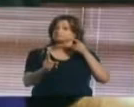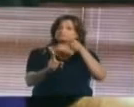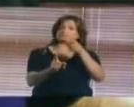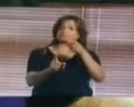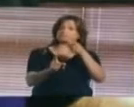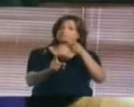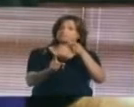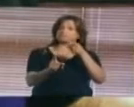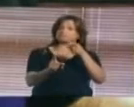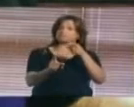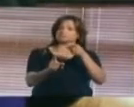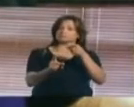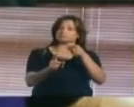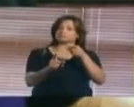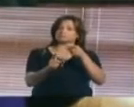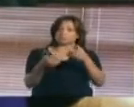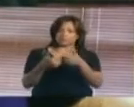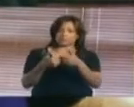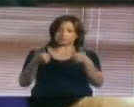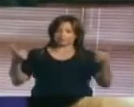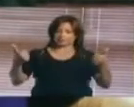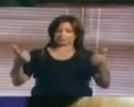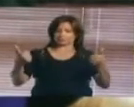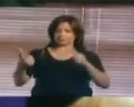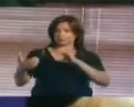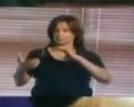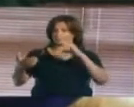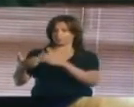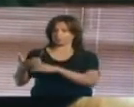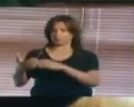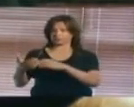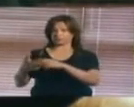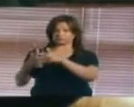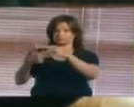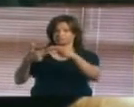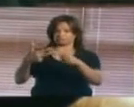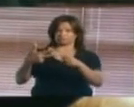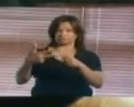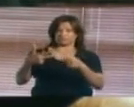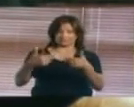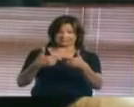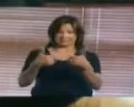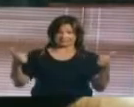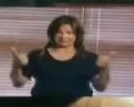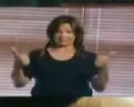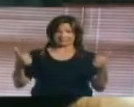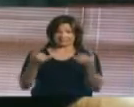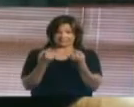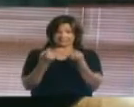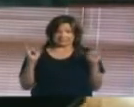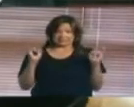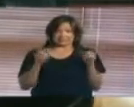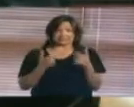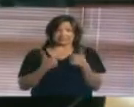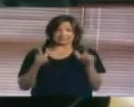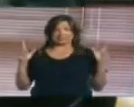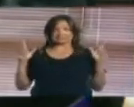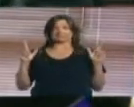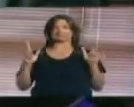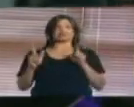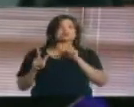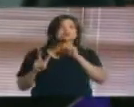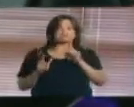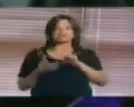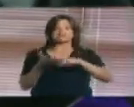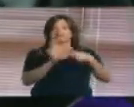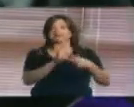de la separación de los poderes. Y esta separación es consutencial a